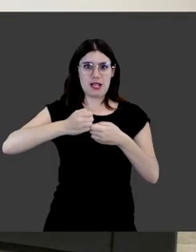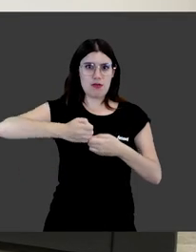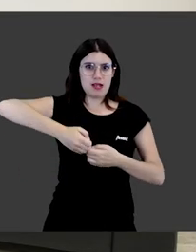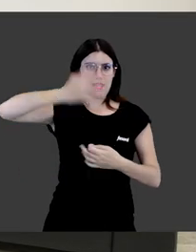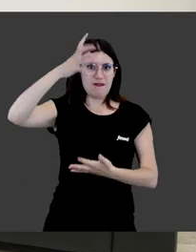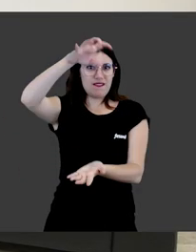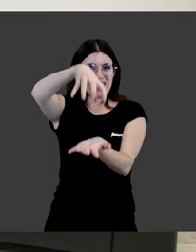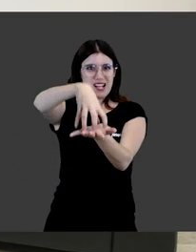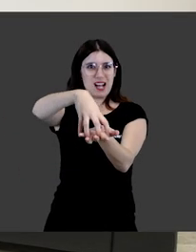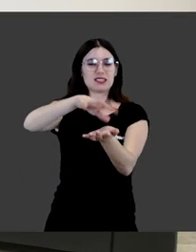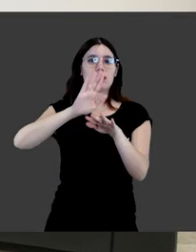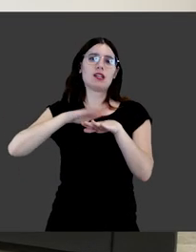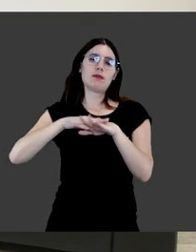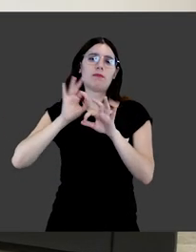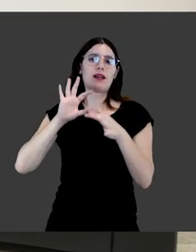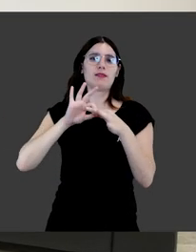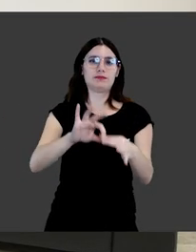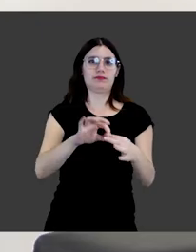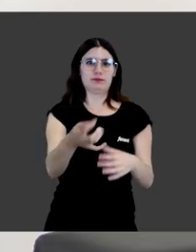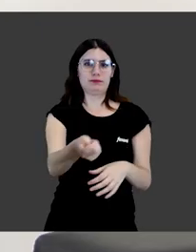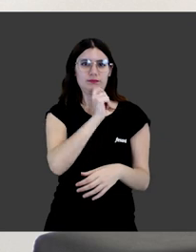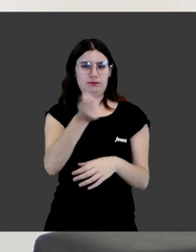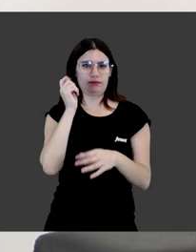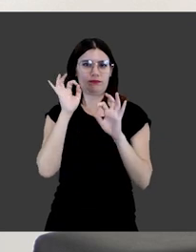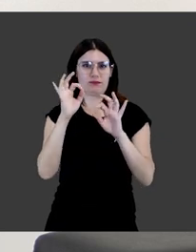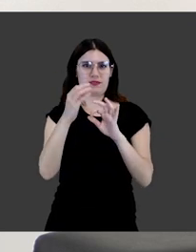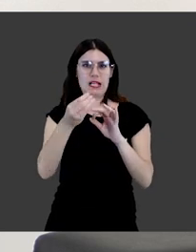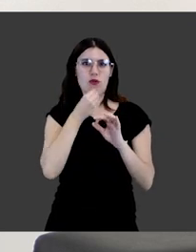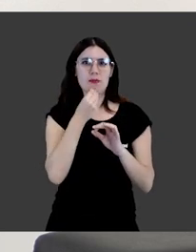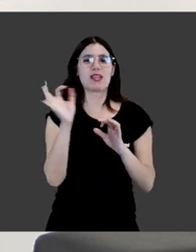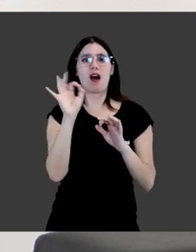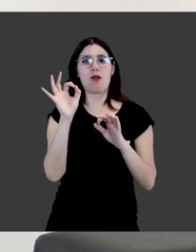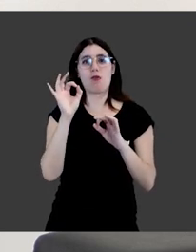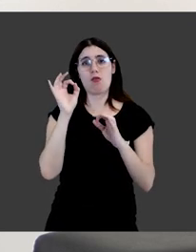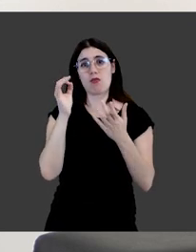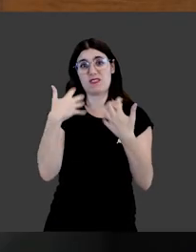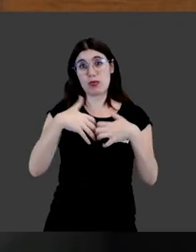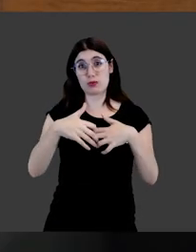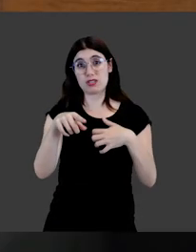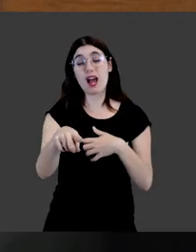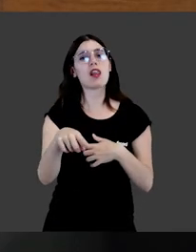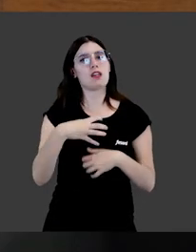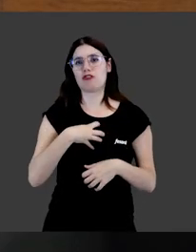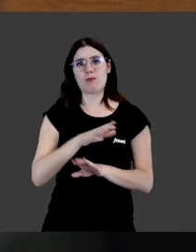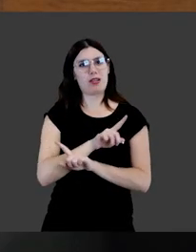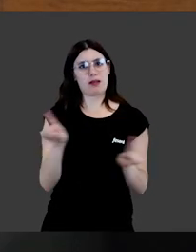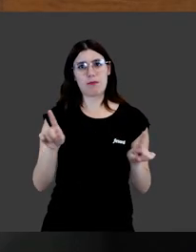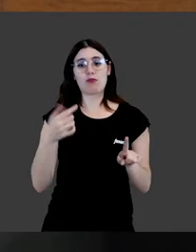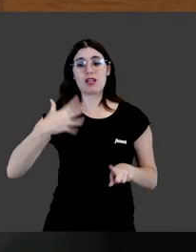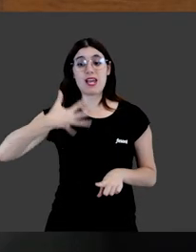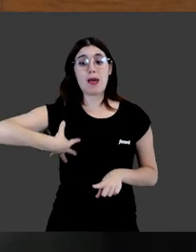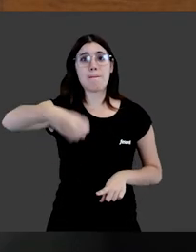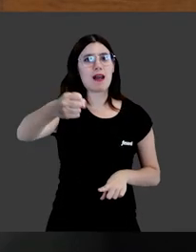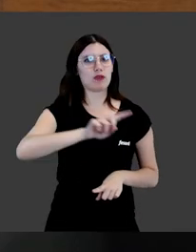parte de fincas destinadas a la explotación ganadera, industrial o de recreo, y tampoco pueden ser objeto